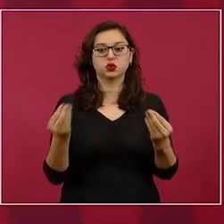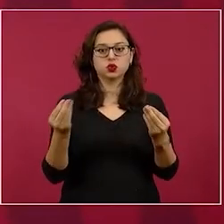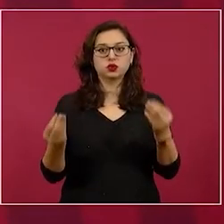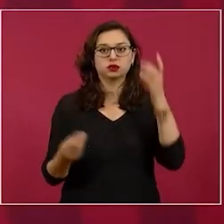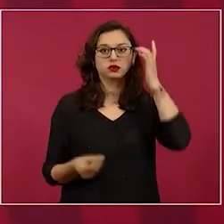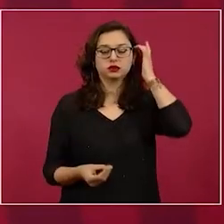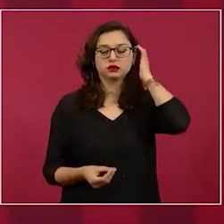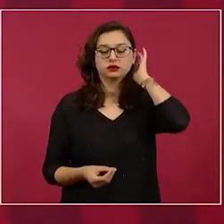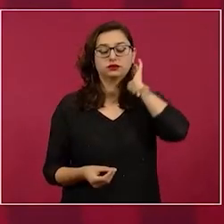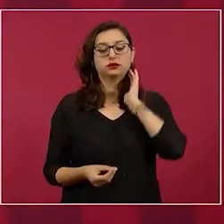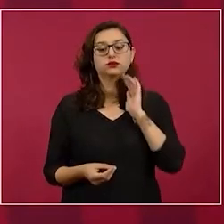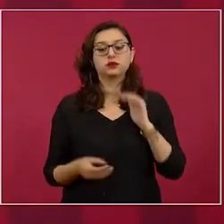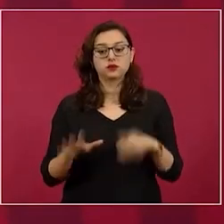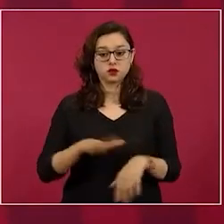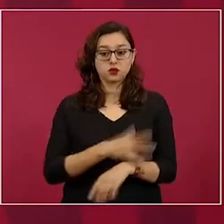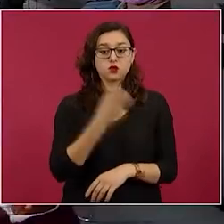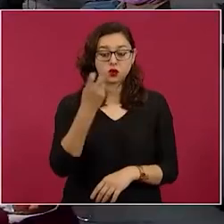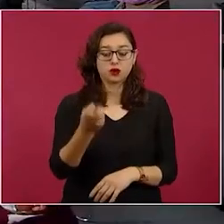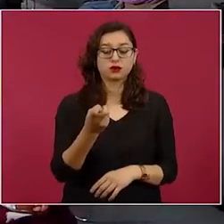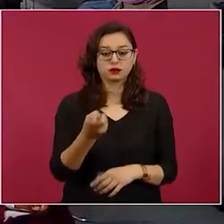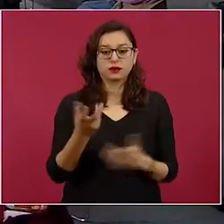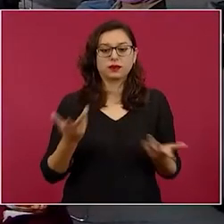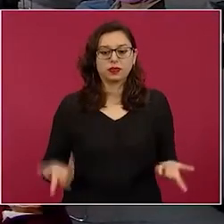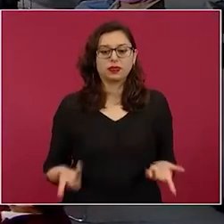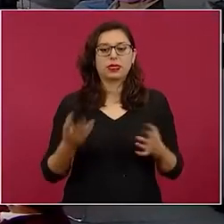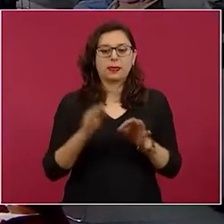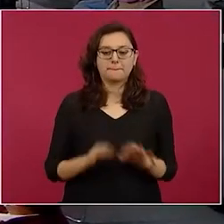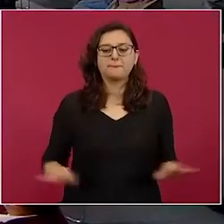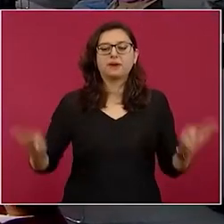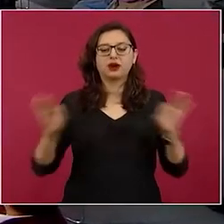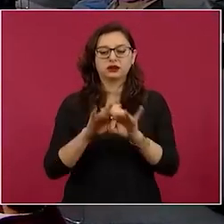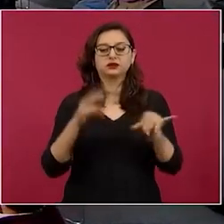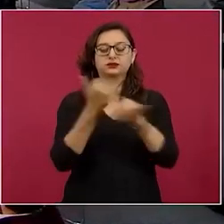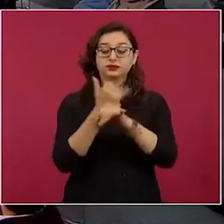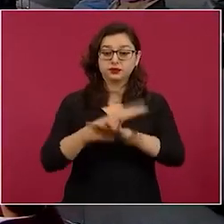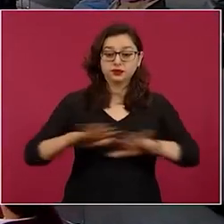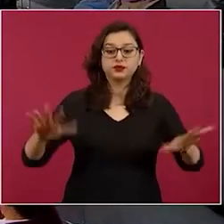entonces por eso hay que estar y sobre todo